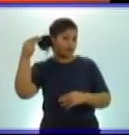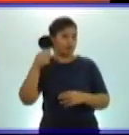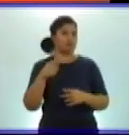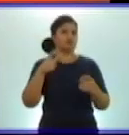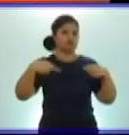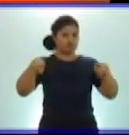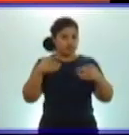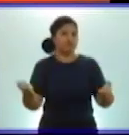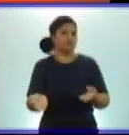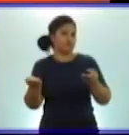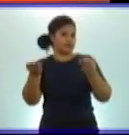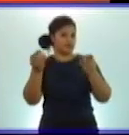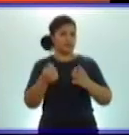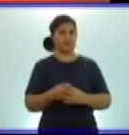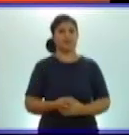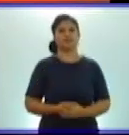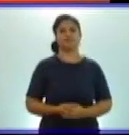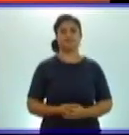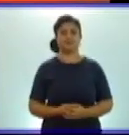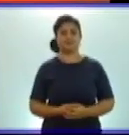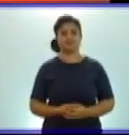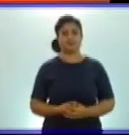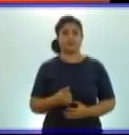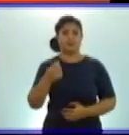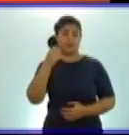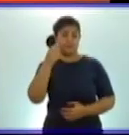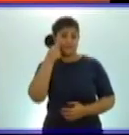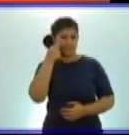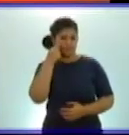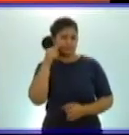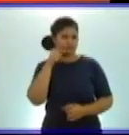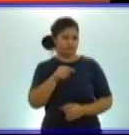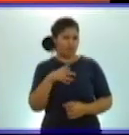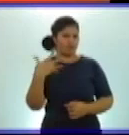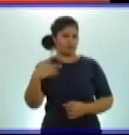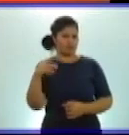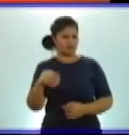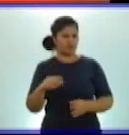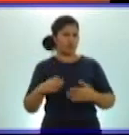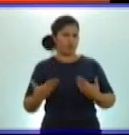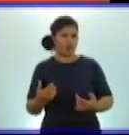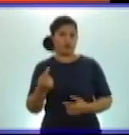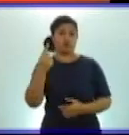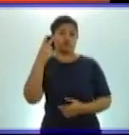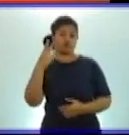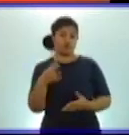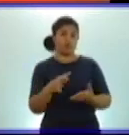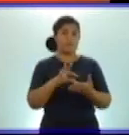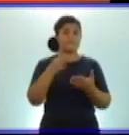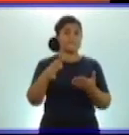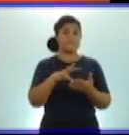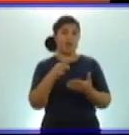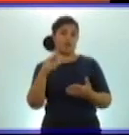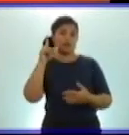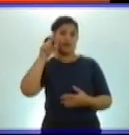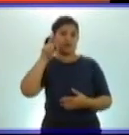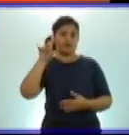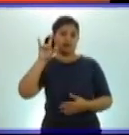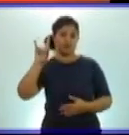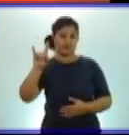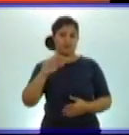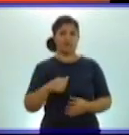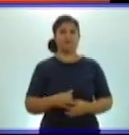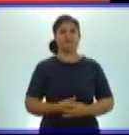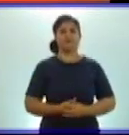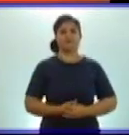quiero que lean conmigo muy rapidito también el ejercicio 12 de la página 29. Es el primer ejercicio que aparece en